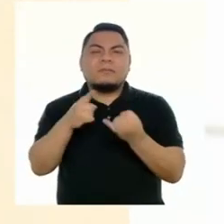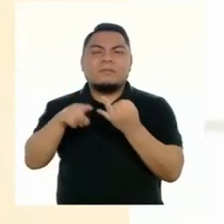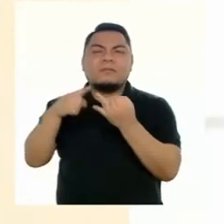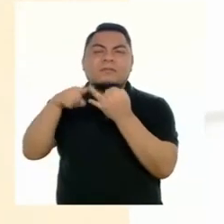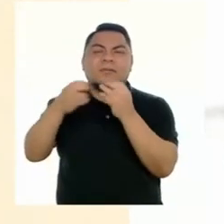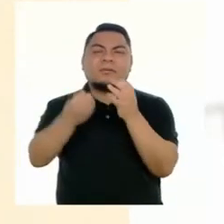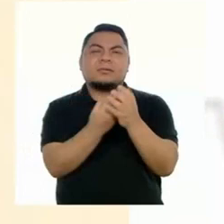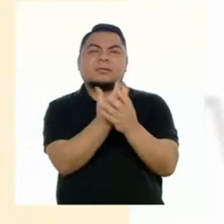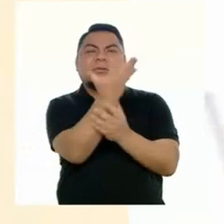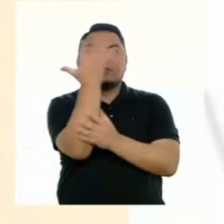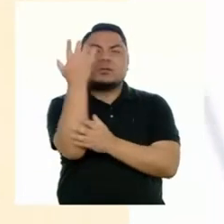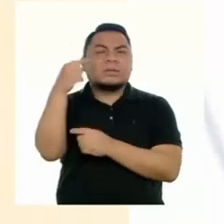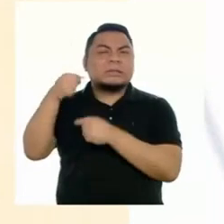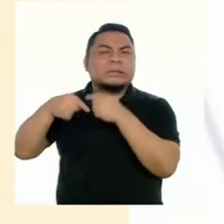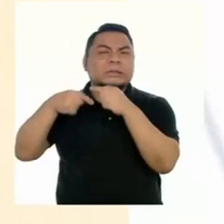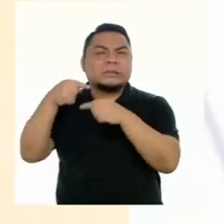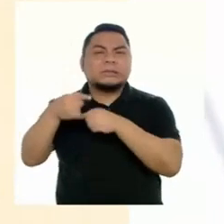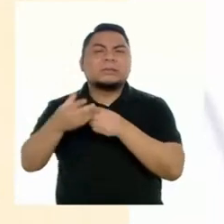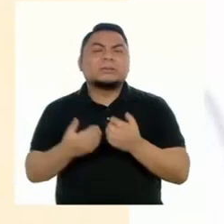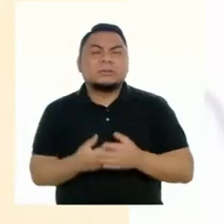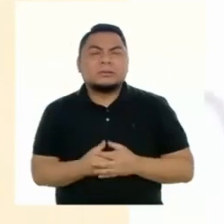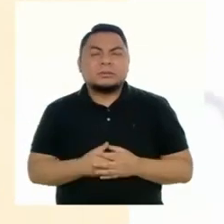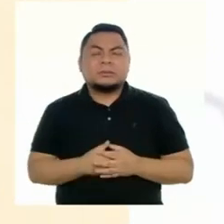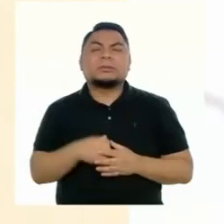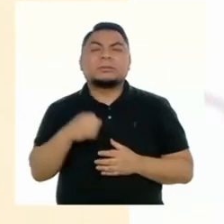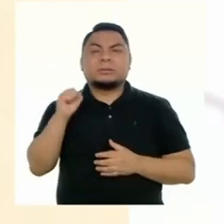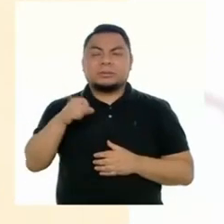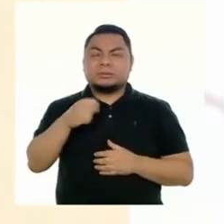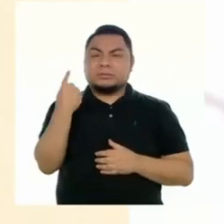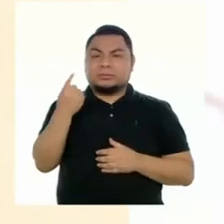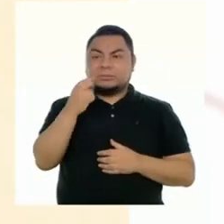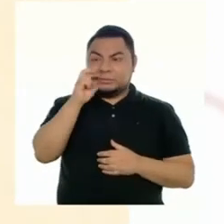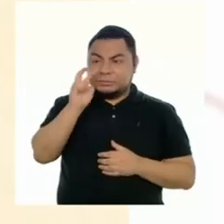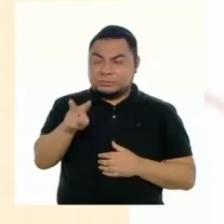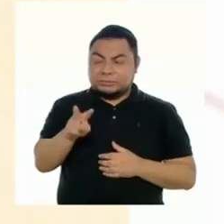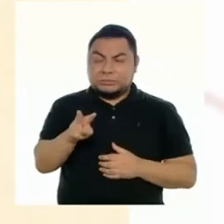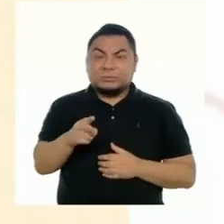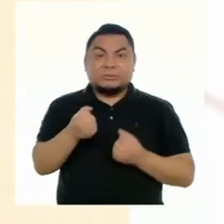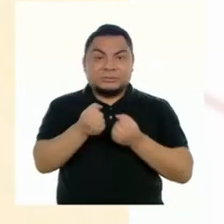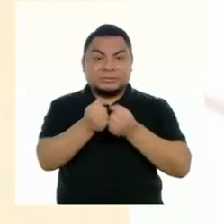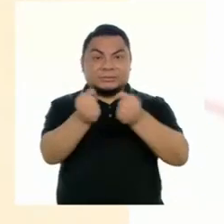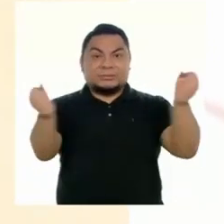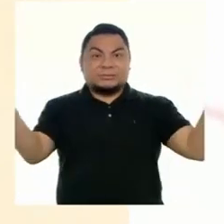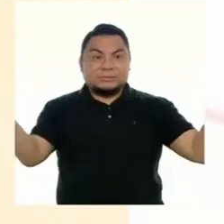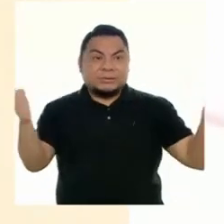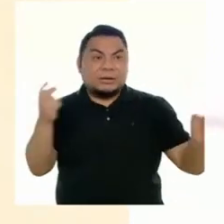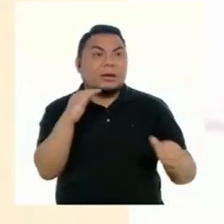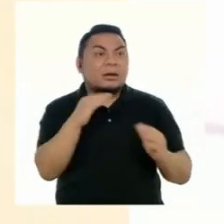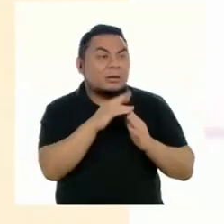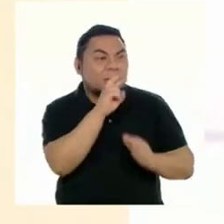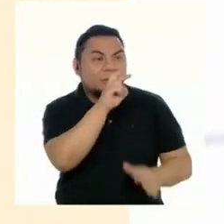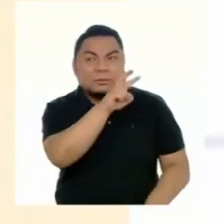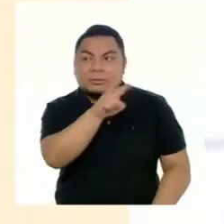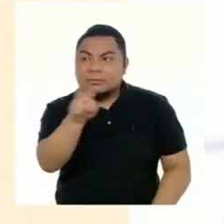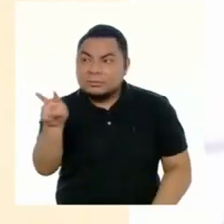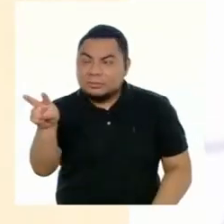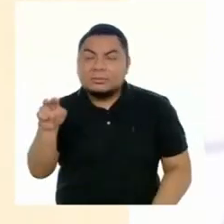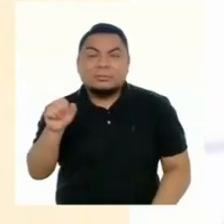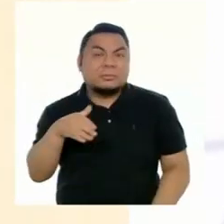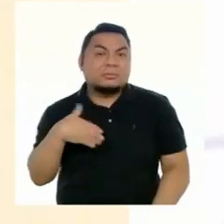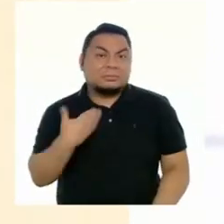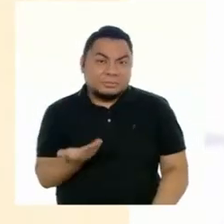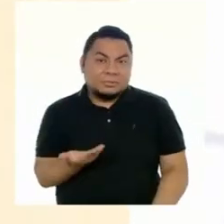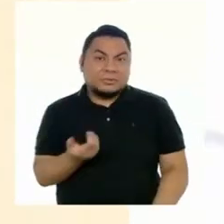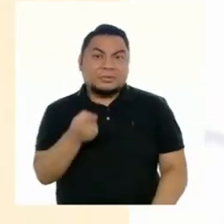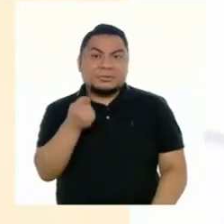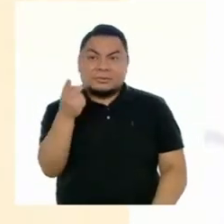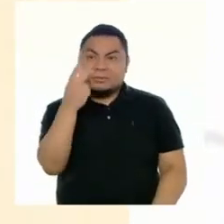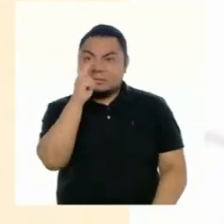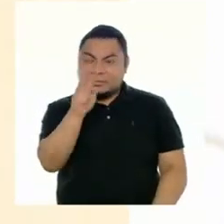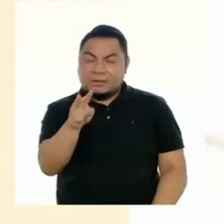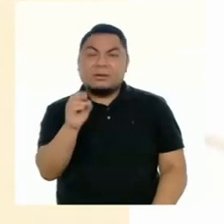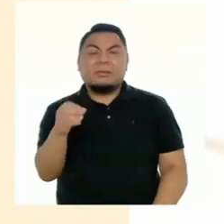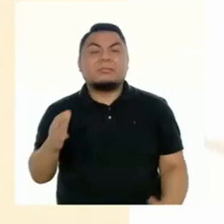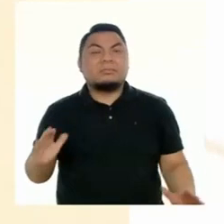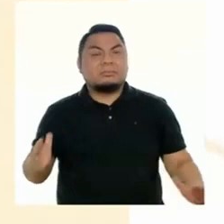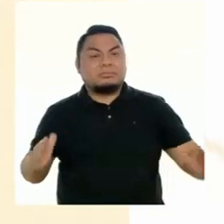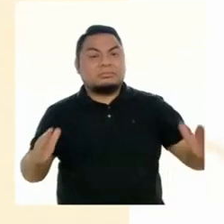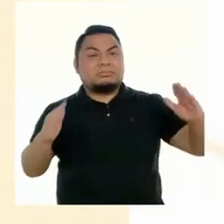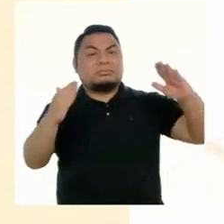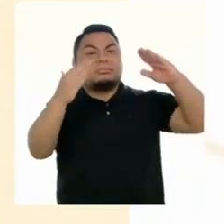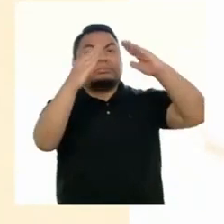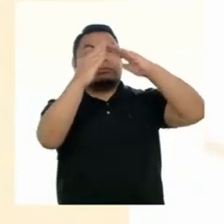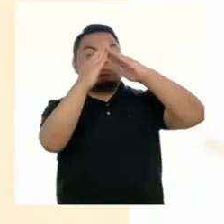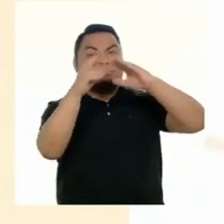megadiversidad en el día a día? Solamente con mirar por la ventana de nuestras casas podemos apreciarla. Podríamos ver